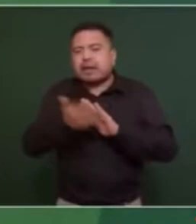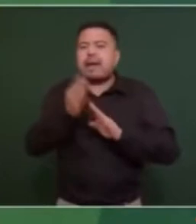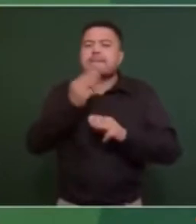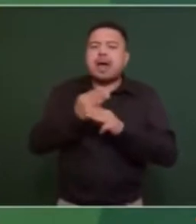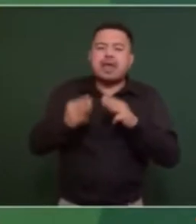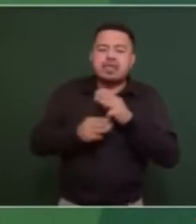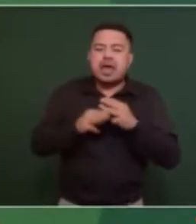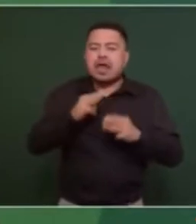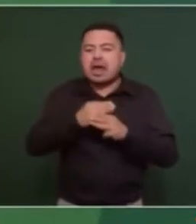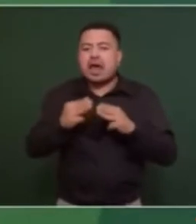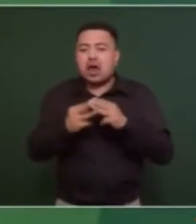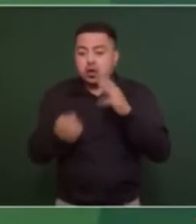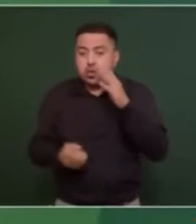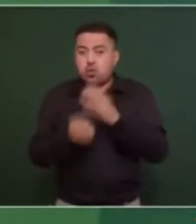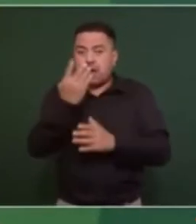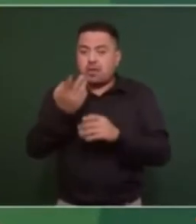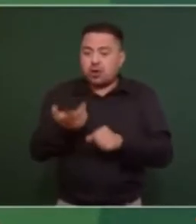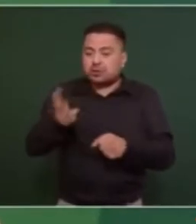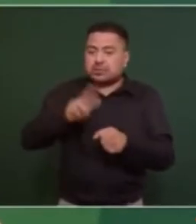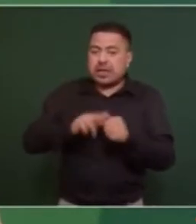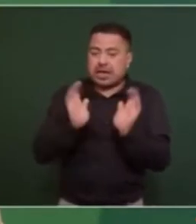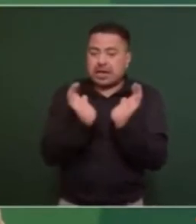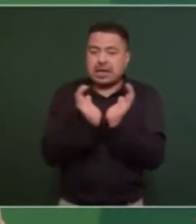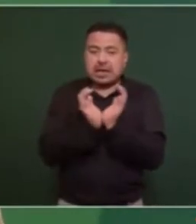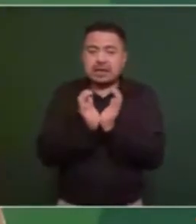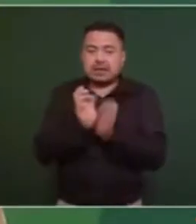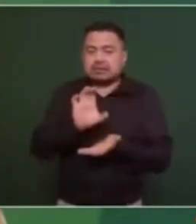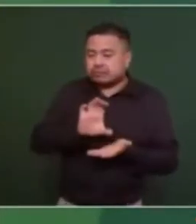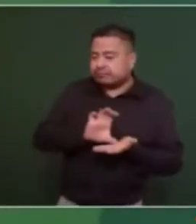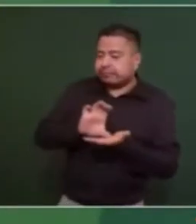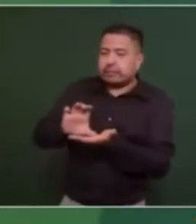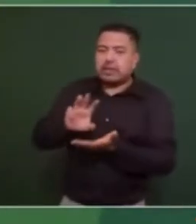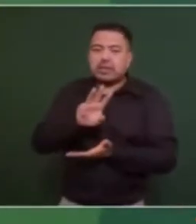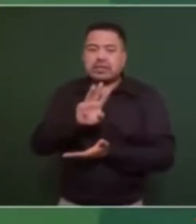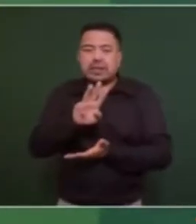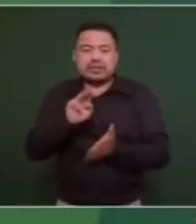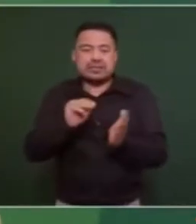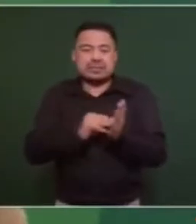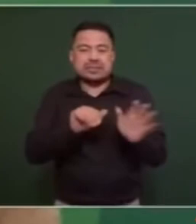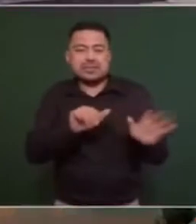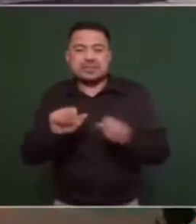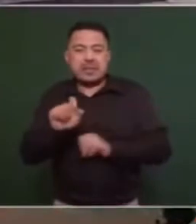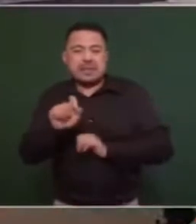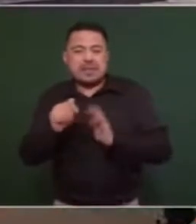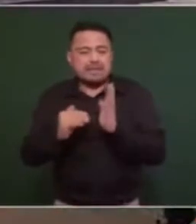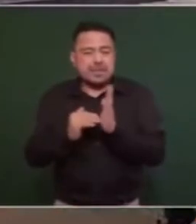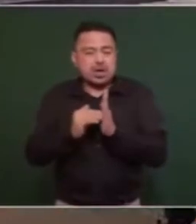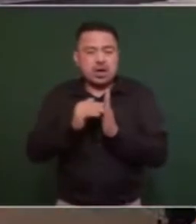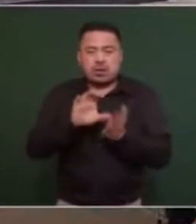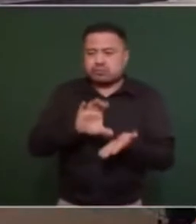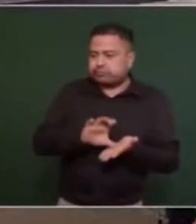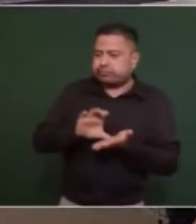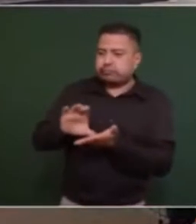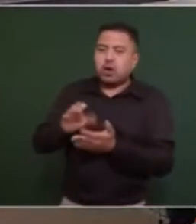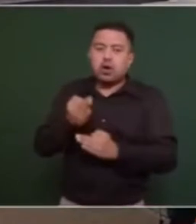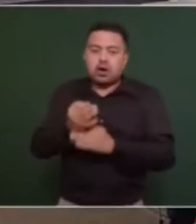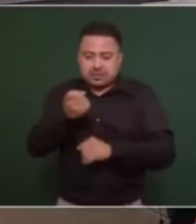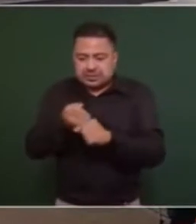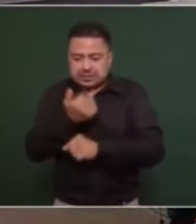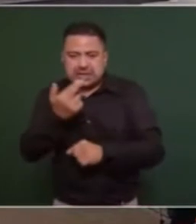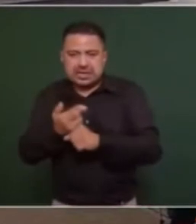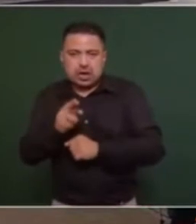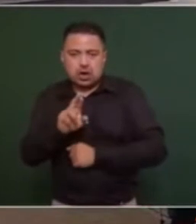del nuevo hospital del Issste que tendrá una inversión de 3.320 millones de pesos. En la palabra el secretario Román Meño.